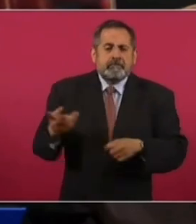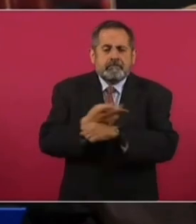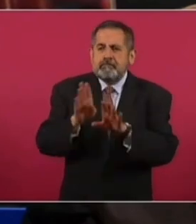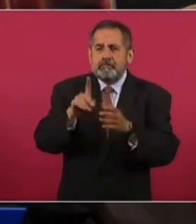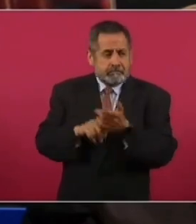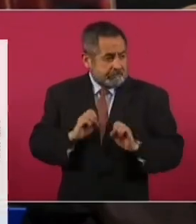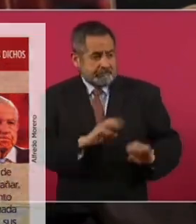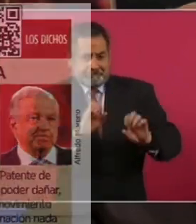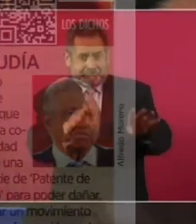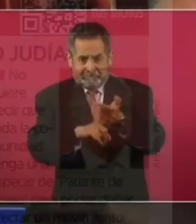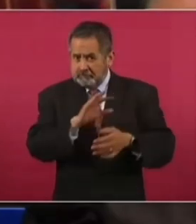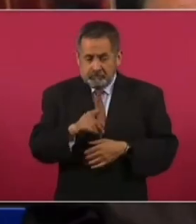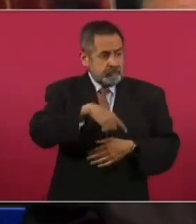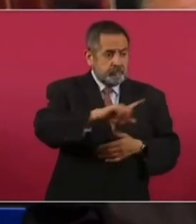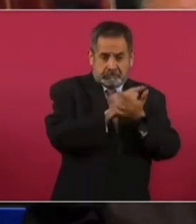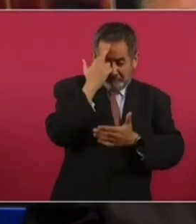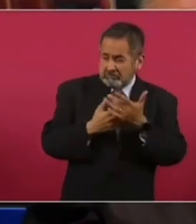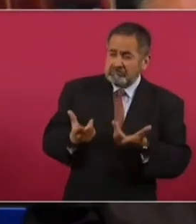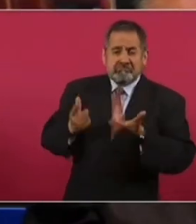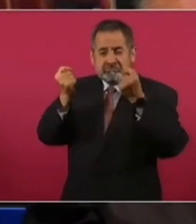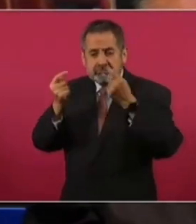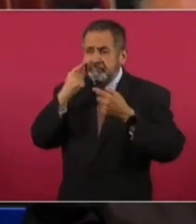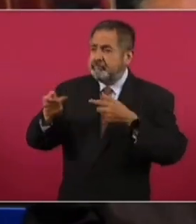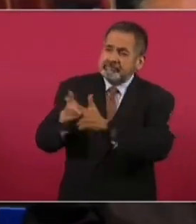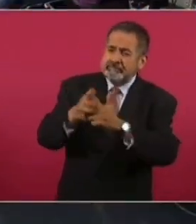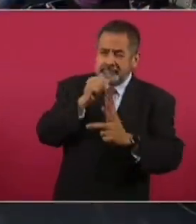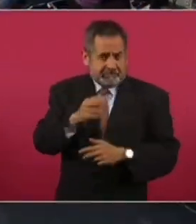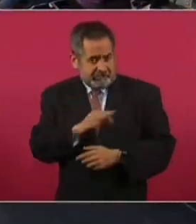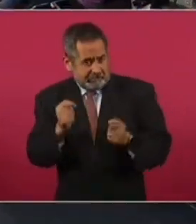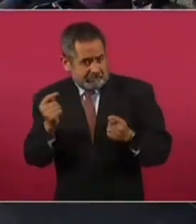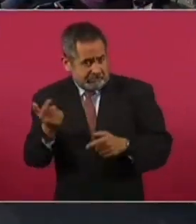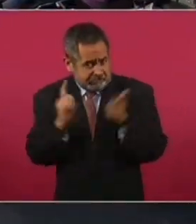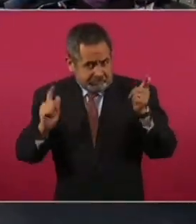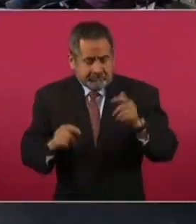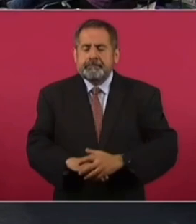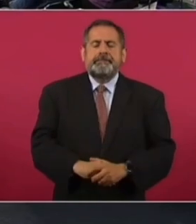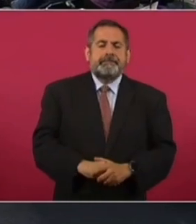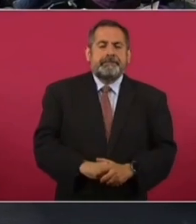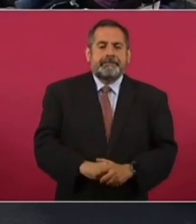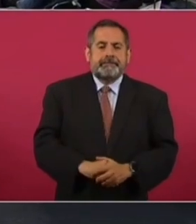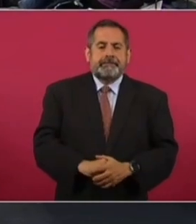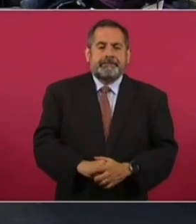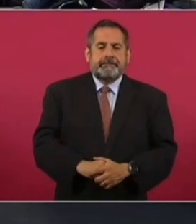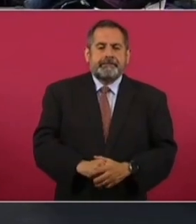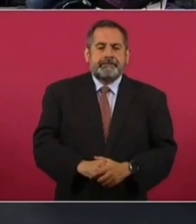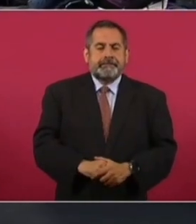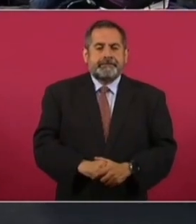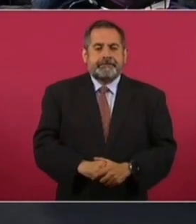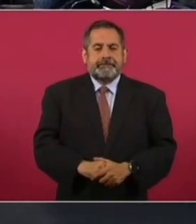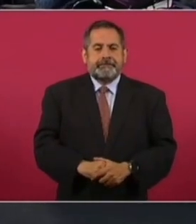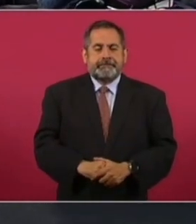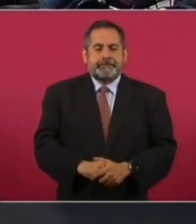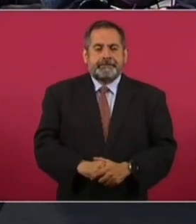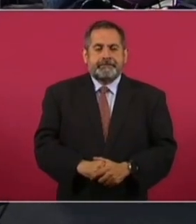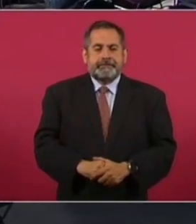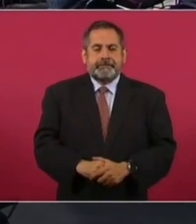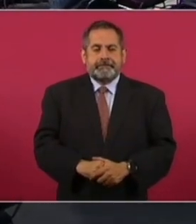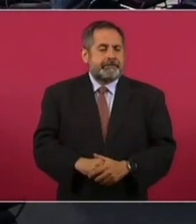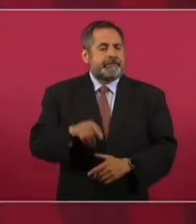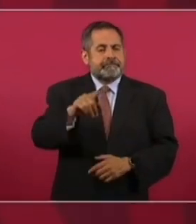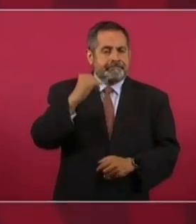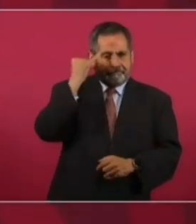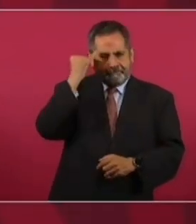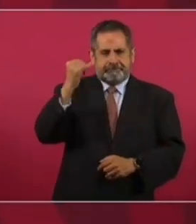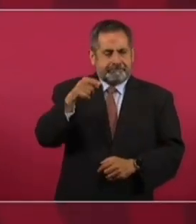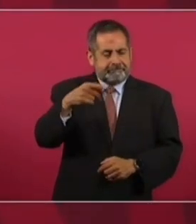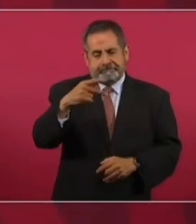permisiva, se permite que los delincuentes puedan actuar con tal de que no haya masacres a cambio. Es una idea